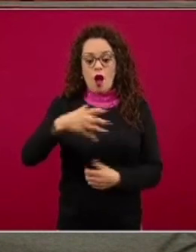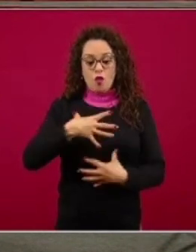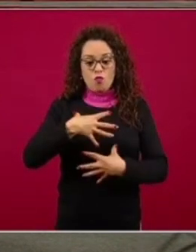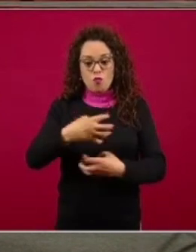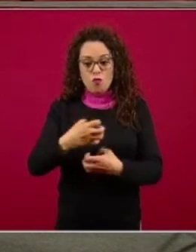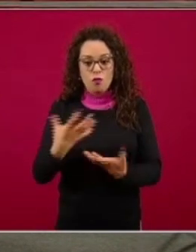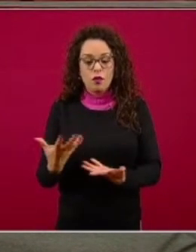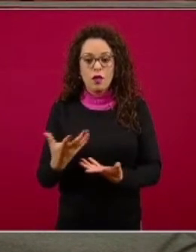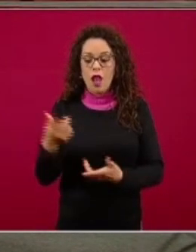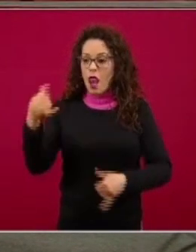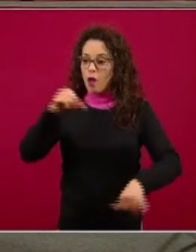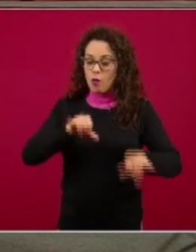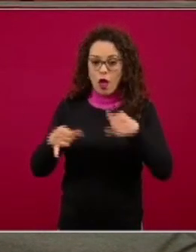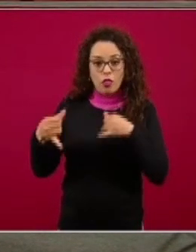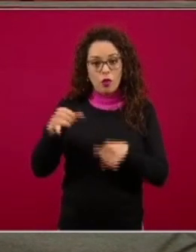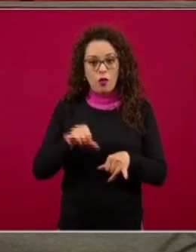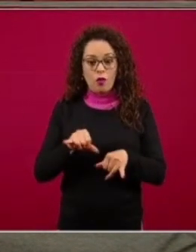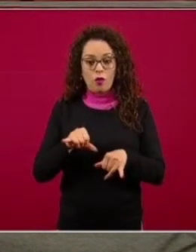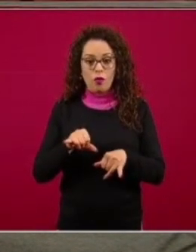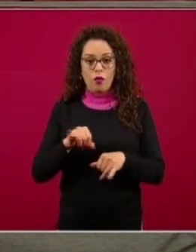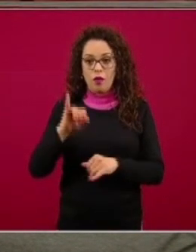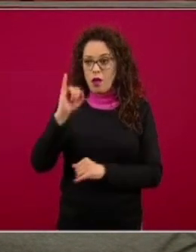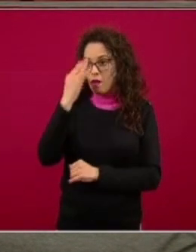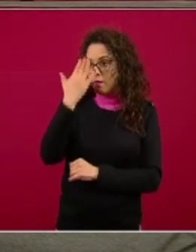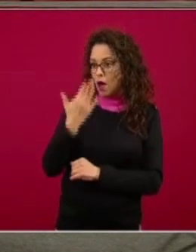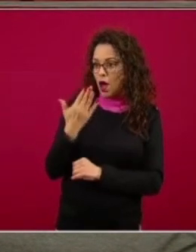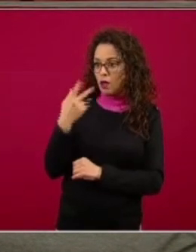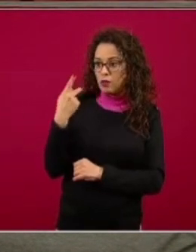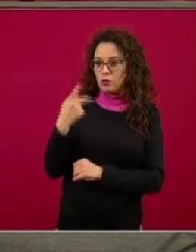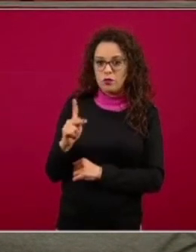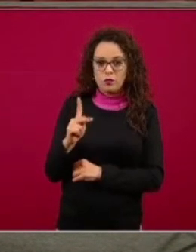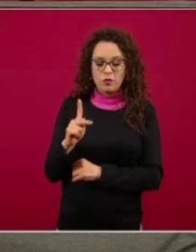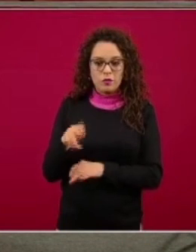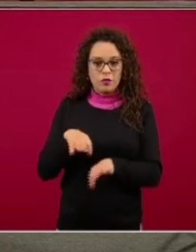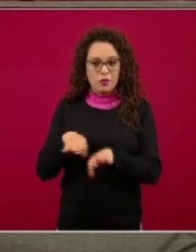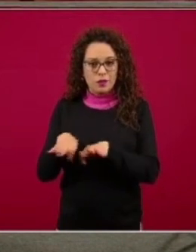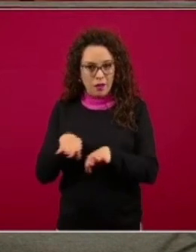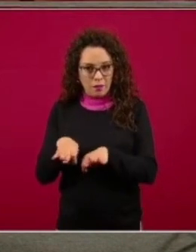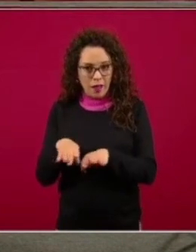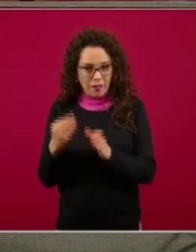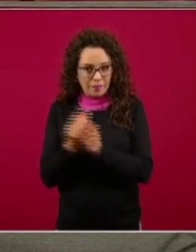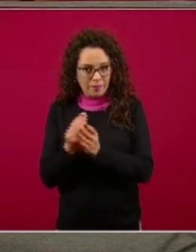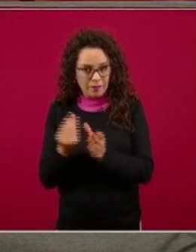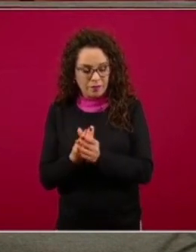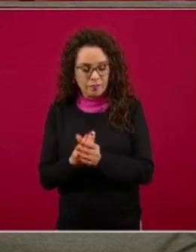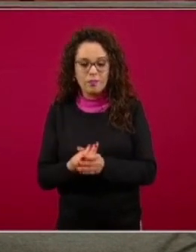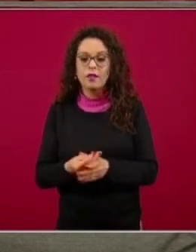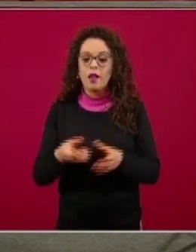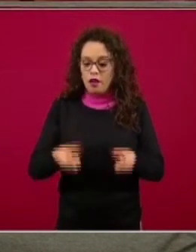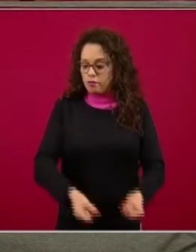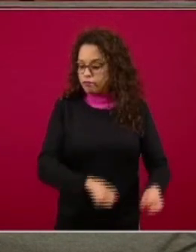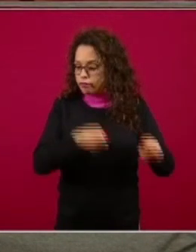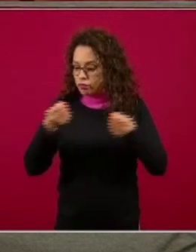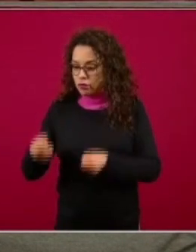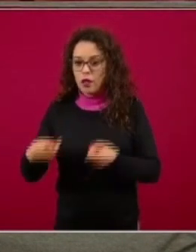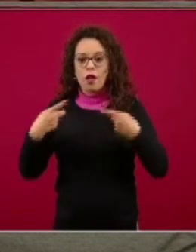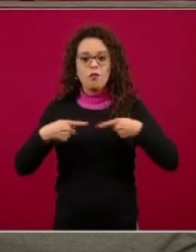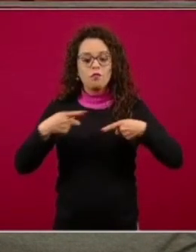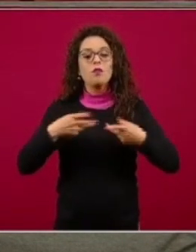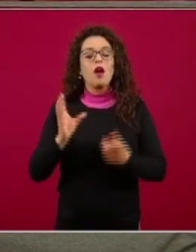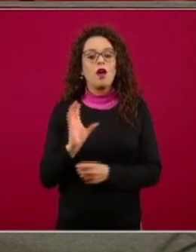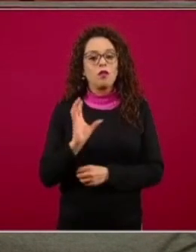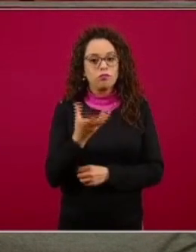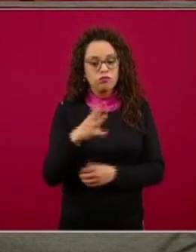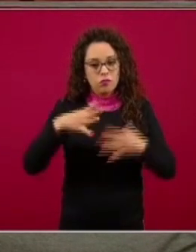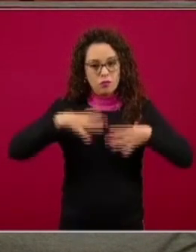laboratorio, técnicos de imaginología, camilleros, personal de lavandería, de alimentación,